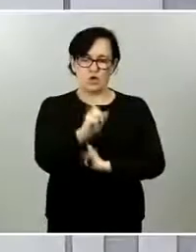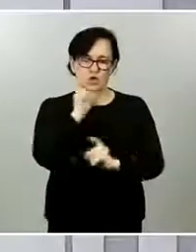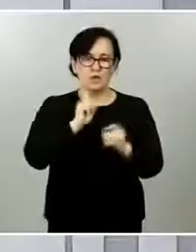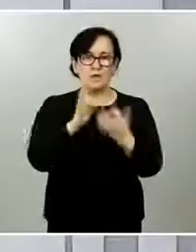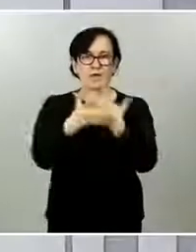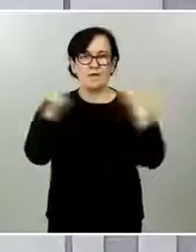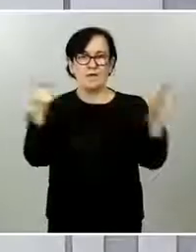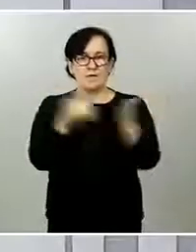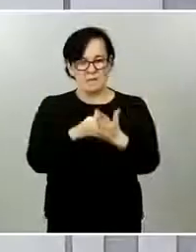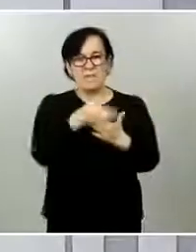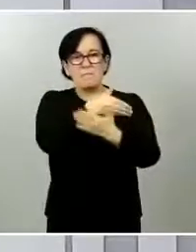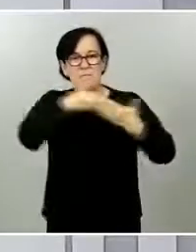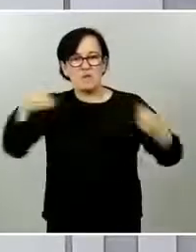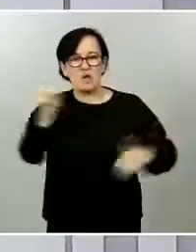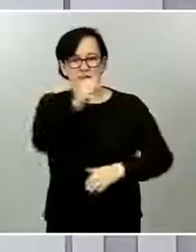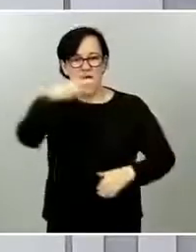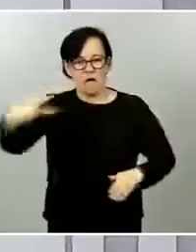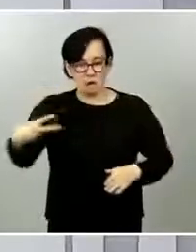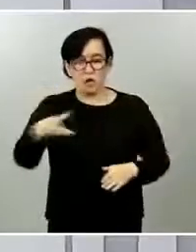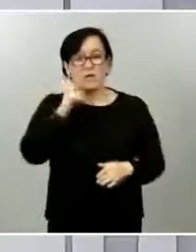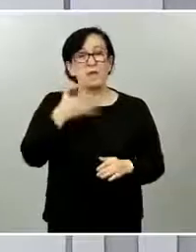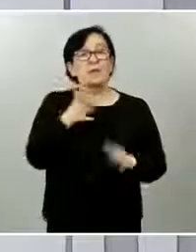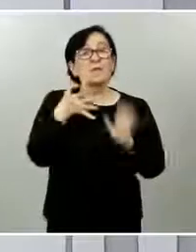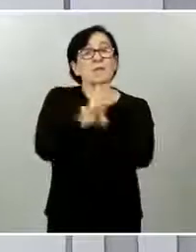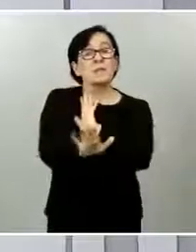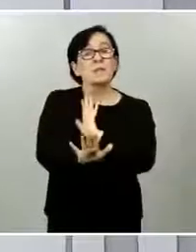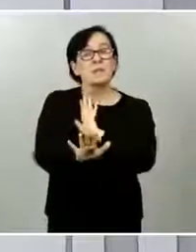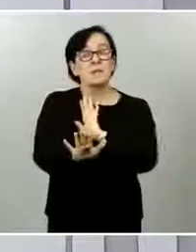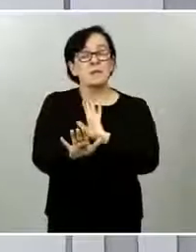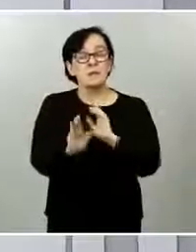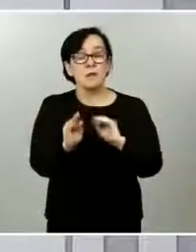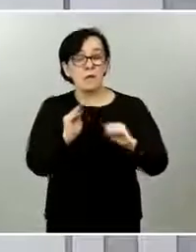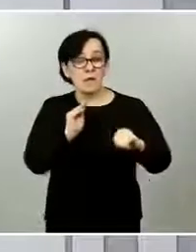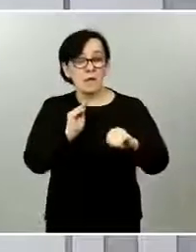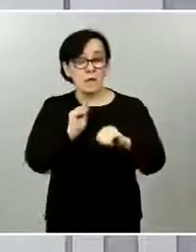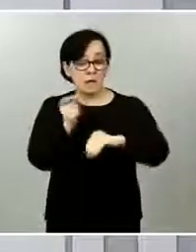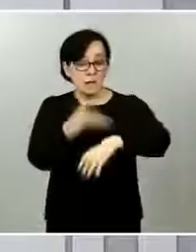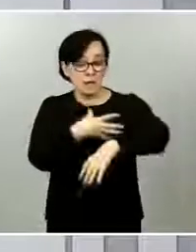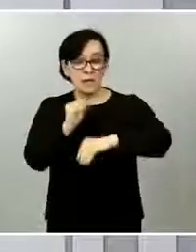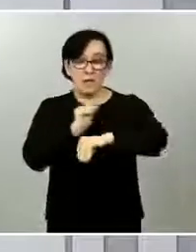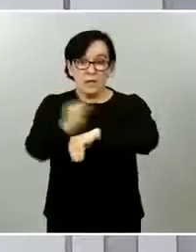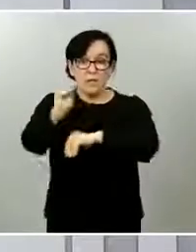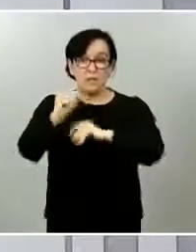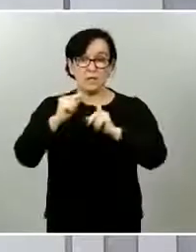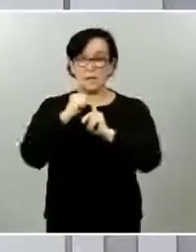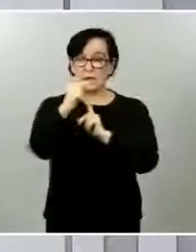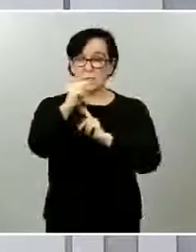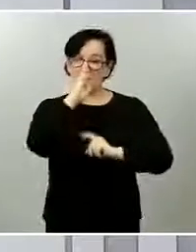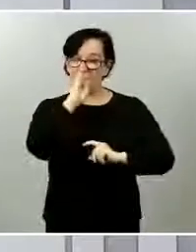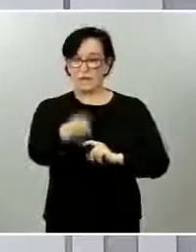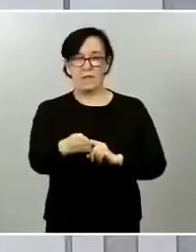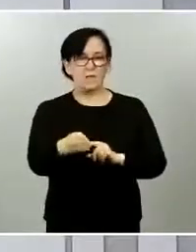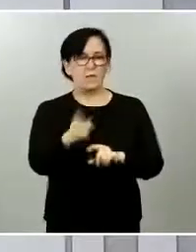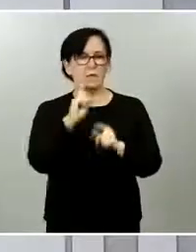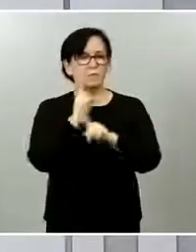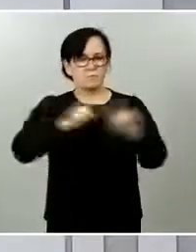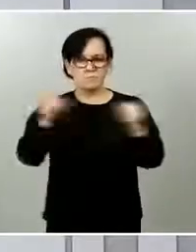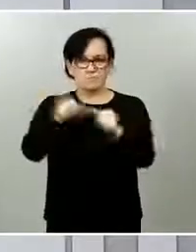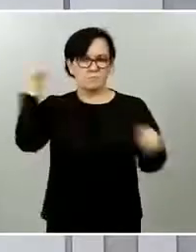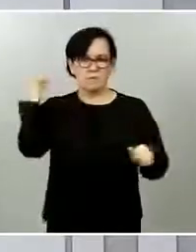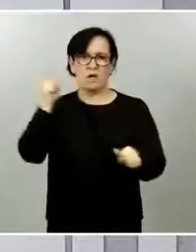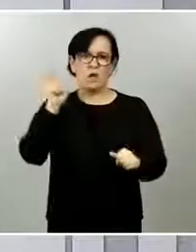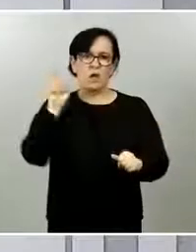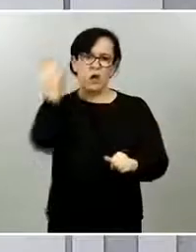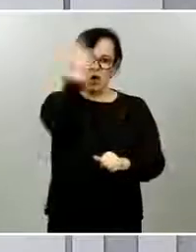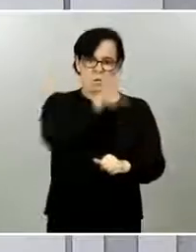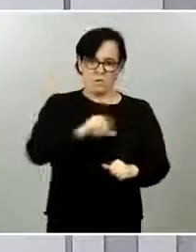Saben que el Gobierno está trabajando en la puesta en marcha de un fondo no reembolsable que se dotaría con 16.000 millones de